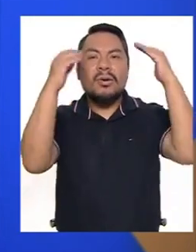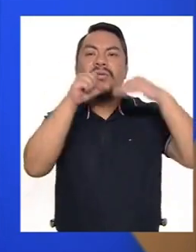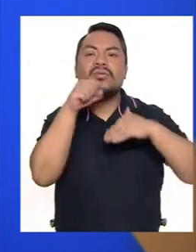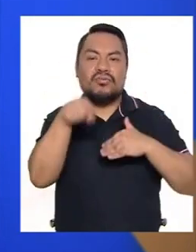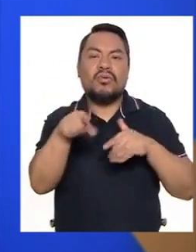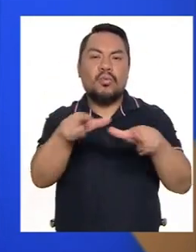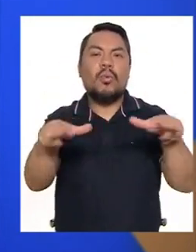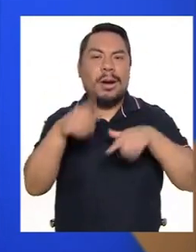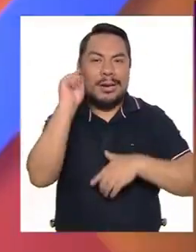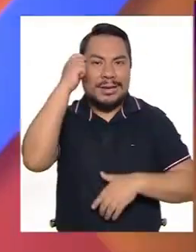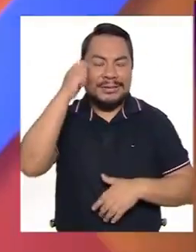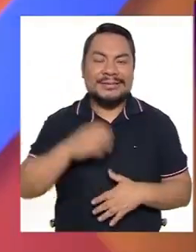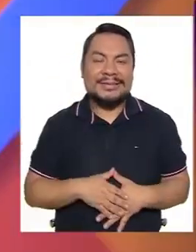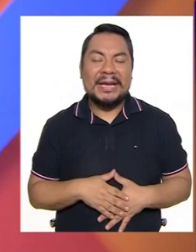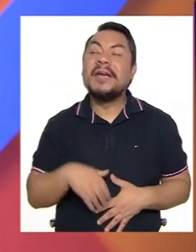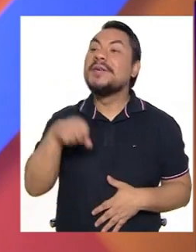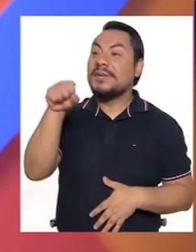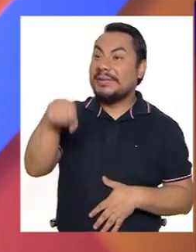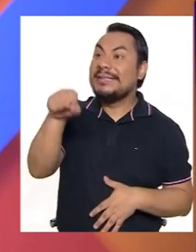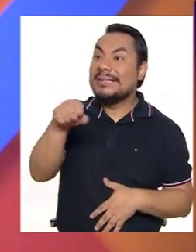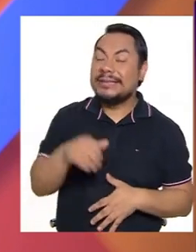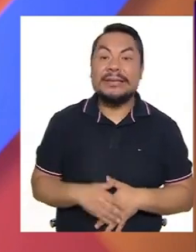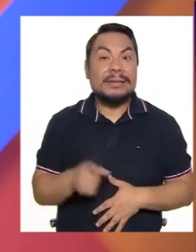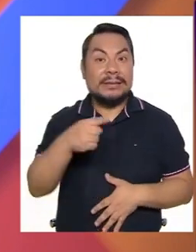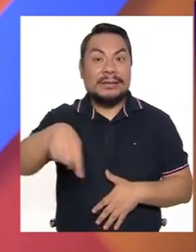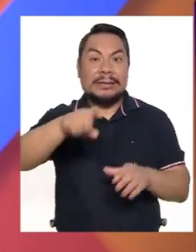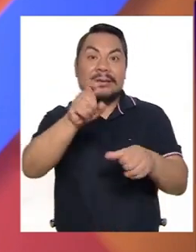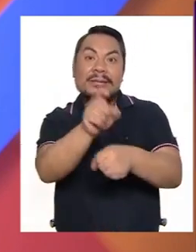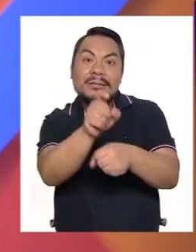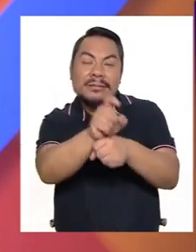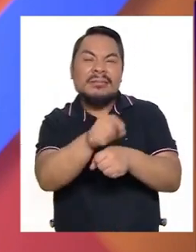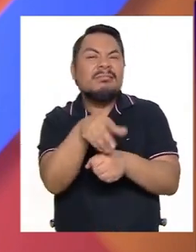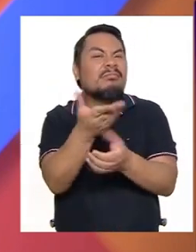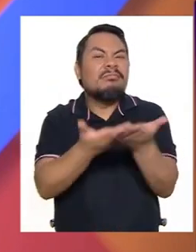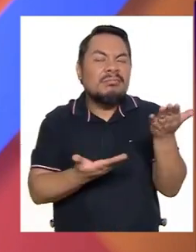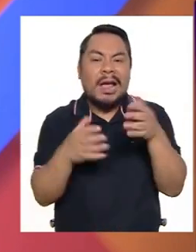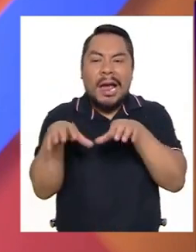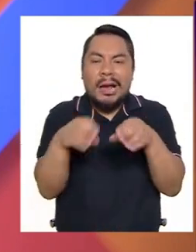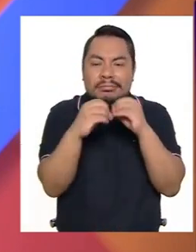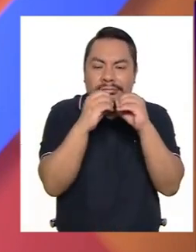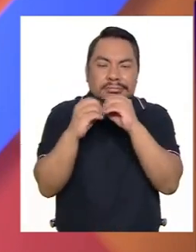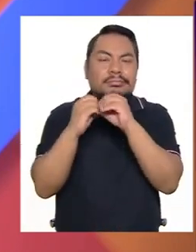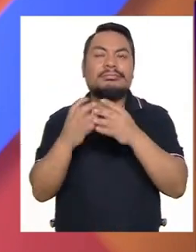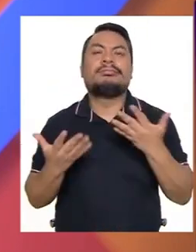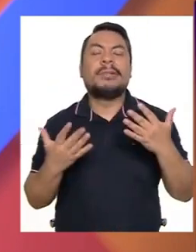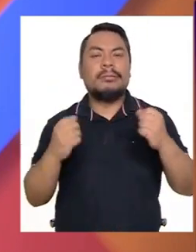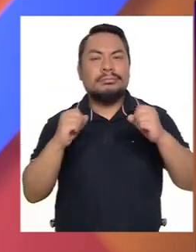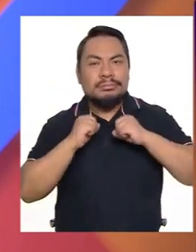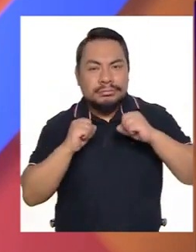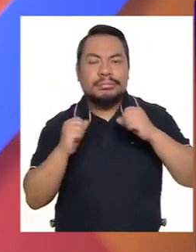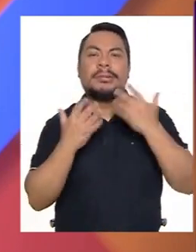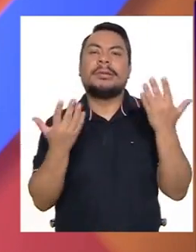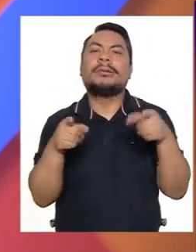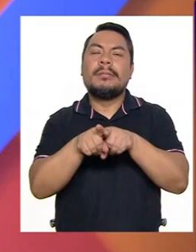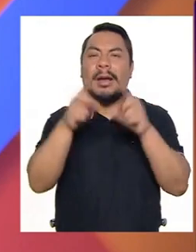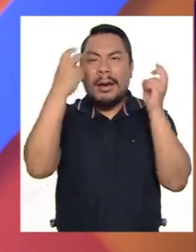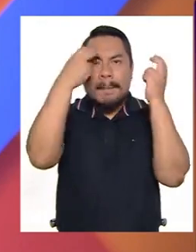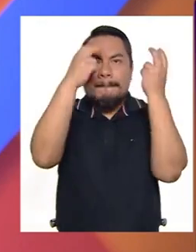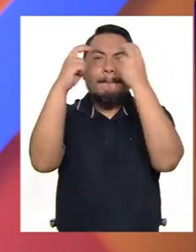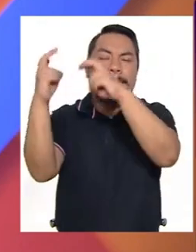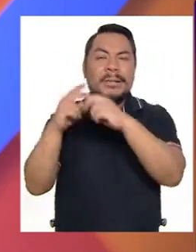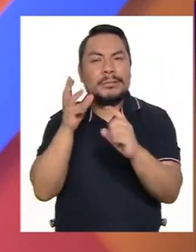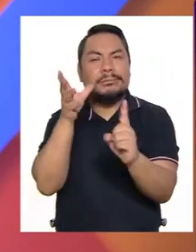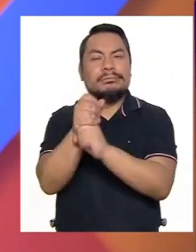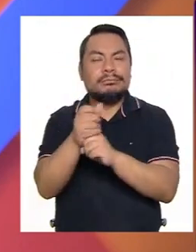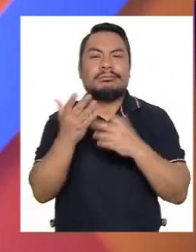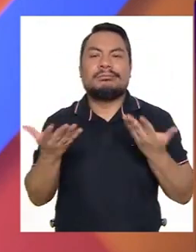de este distrito. Así es, Gina. Entre los talleres tienen manualidades, actividades externas como visitas y paseos,